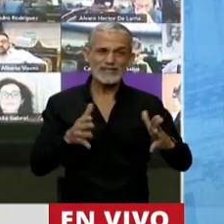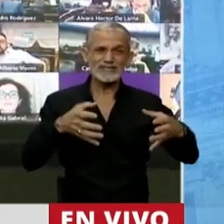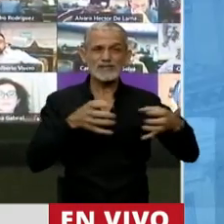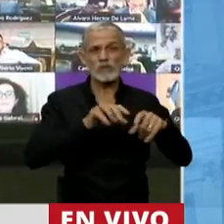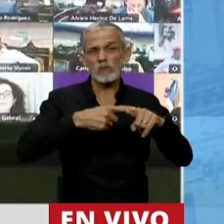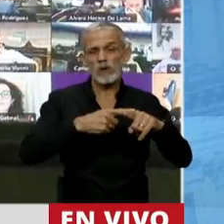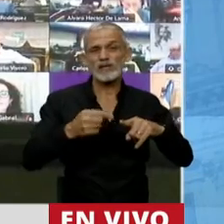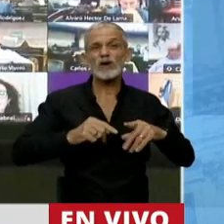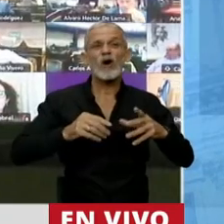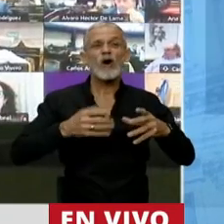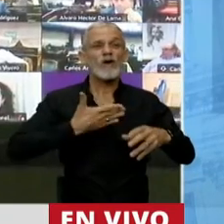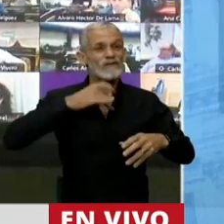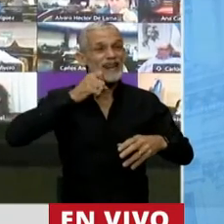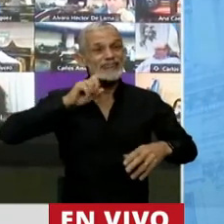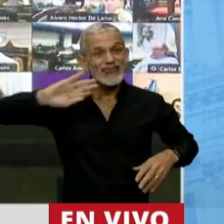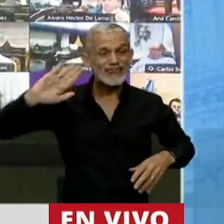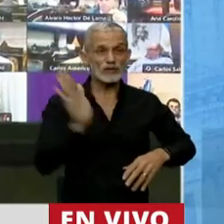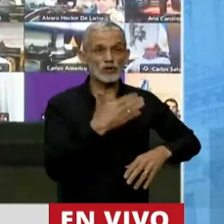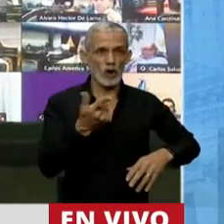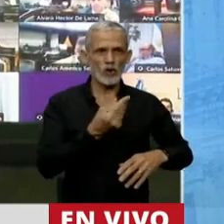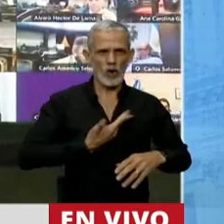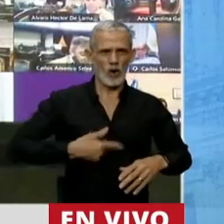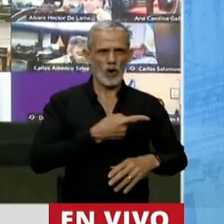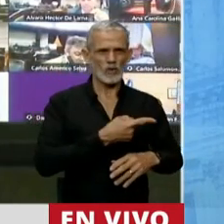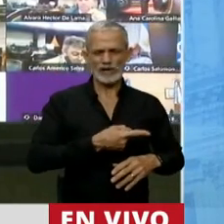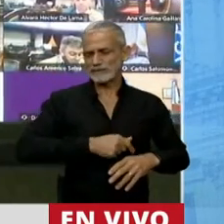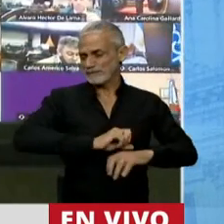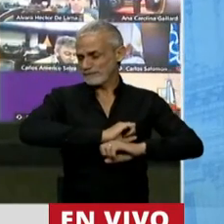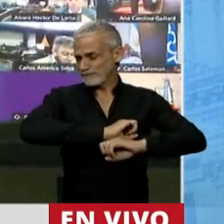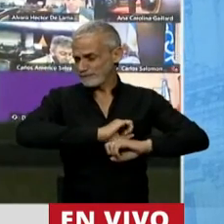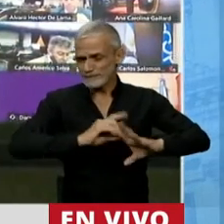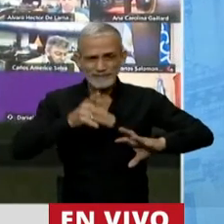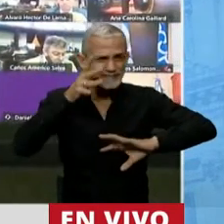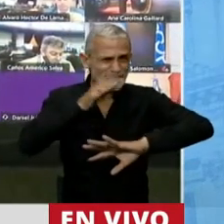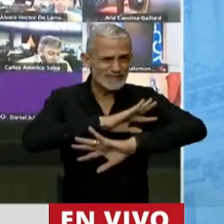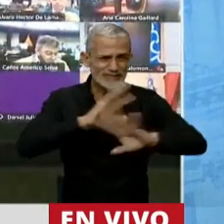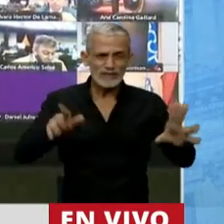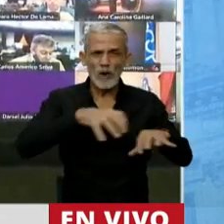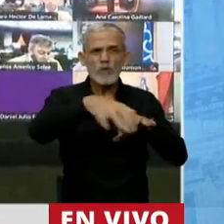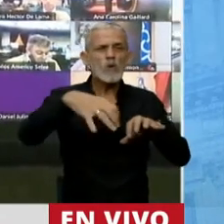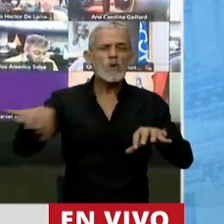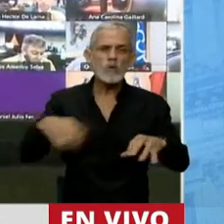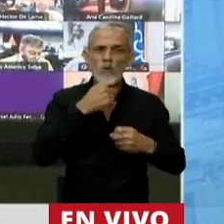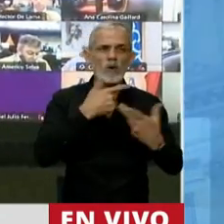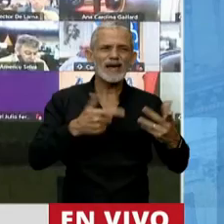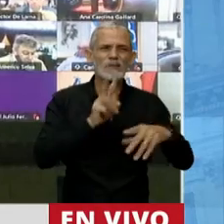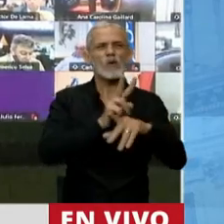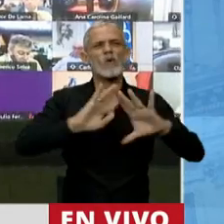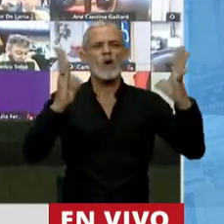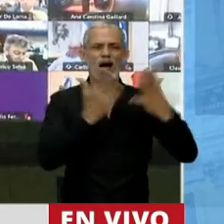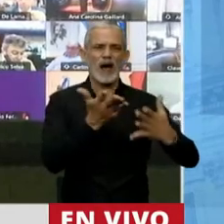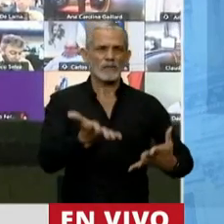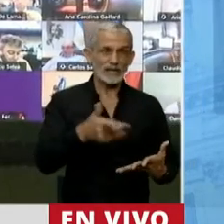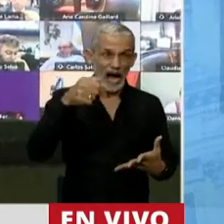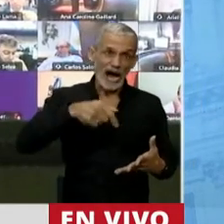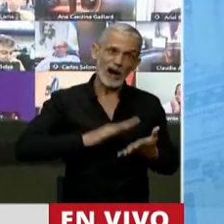todos el que gobierna. Y donde se ve una asquerosa subejecución en áreas tan importantes como la del hábitat. Y ahora con